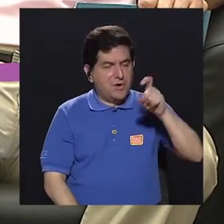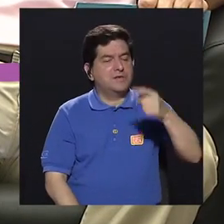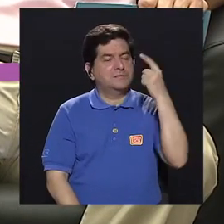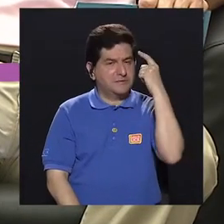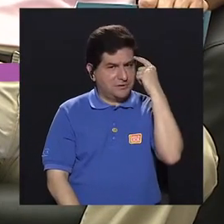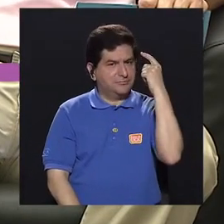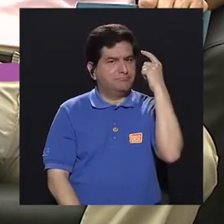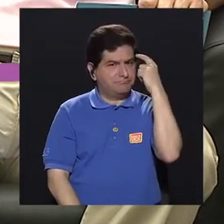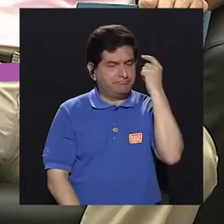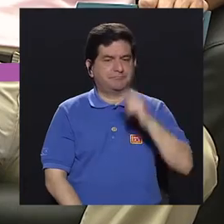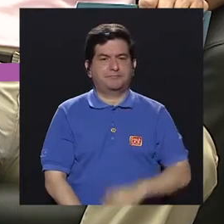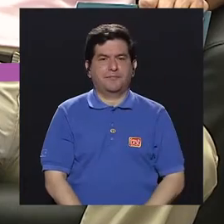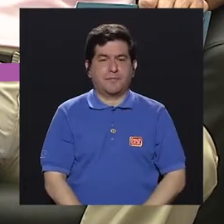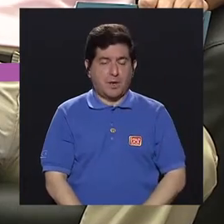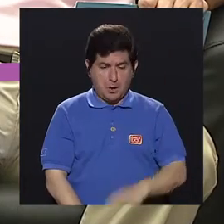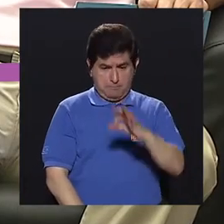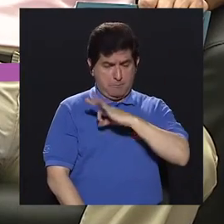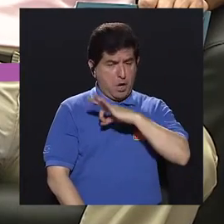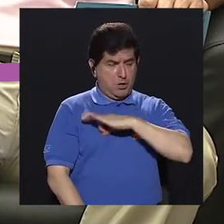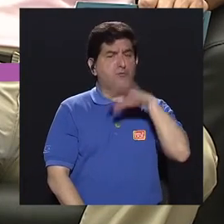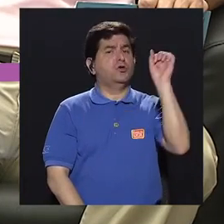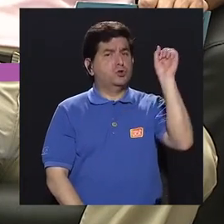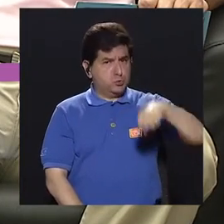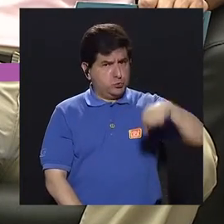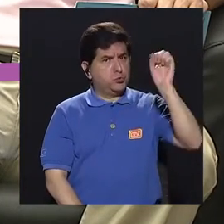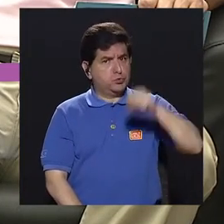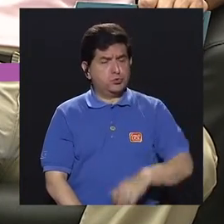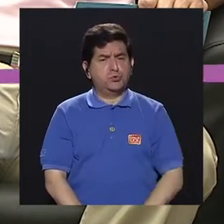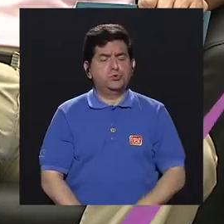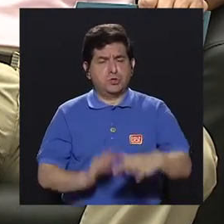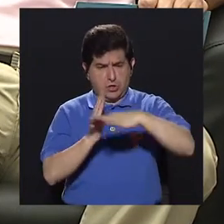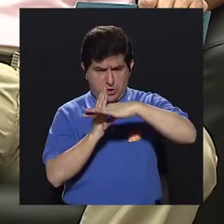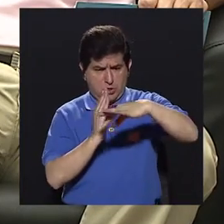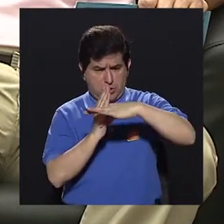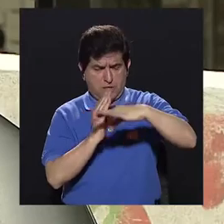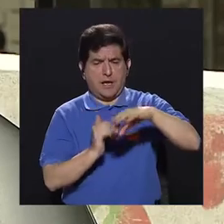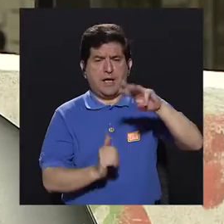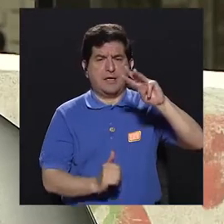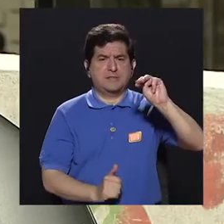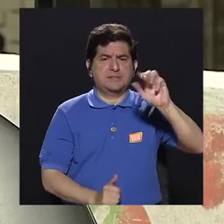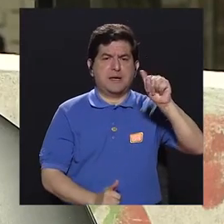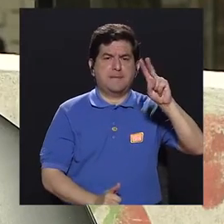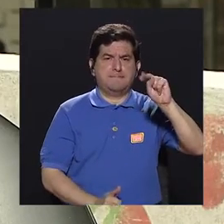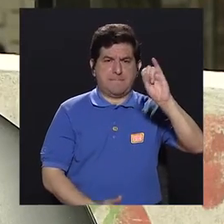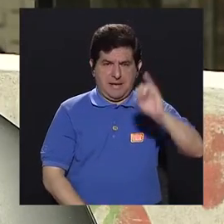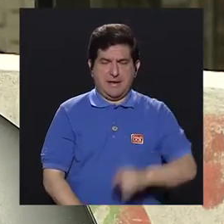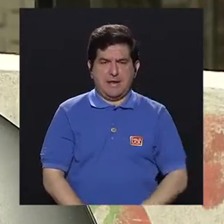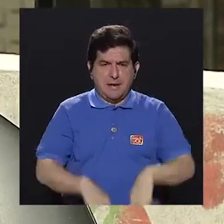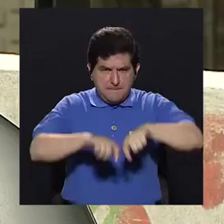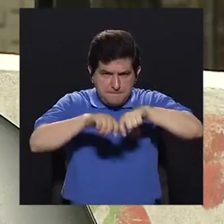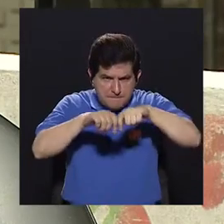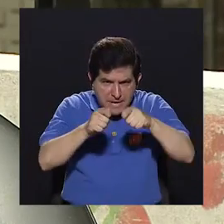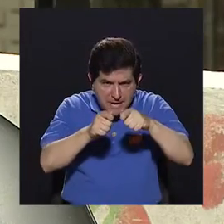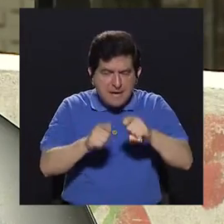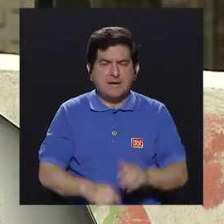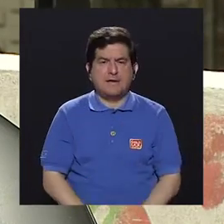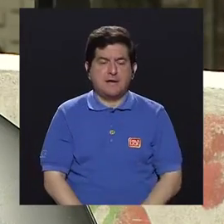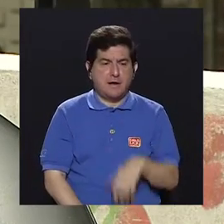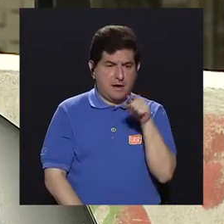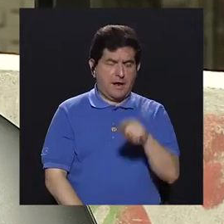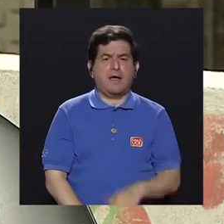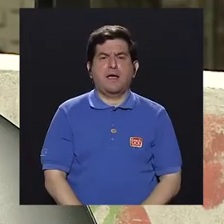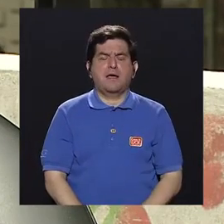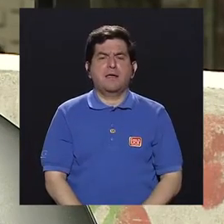consideración. O son beneficiosas y por ejemplo la grasa del maní es una grasa básicamente